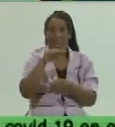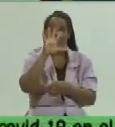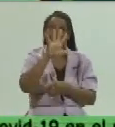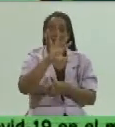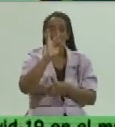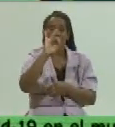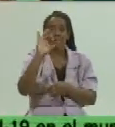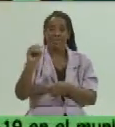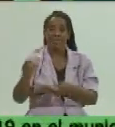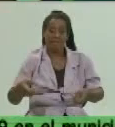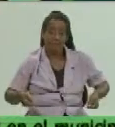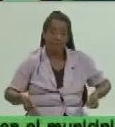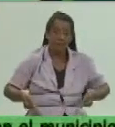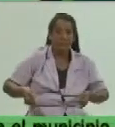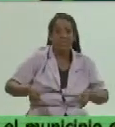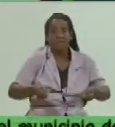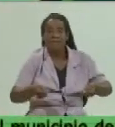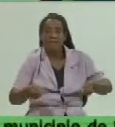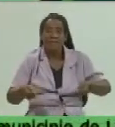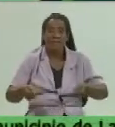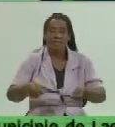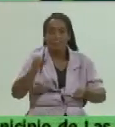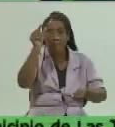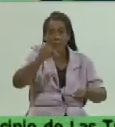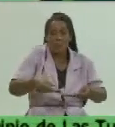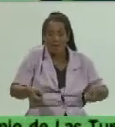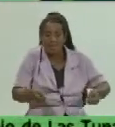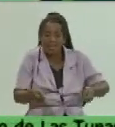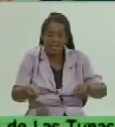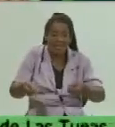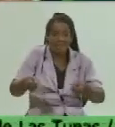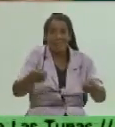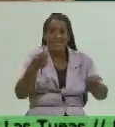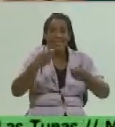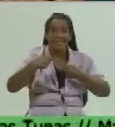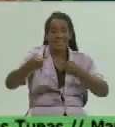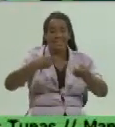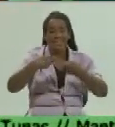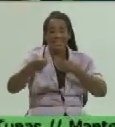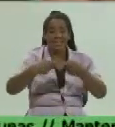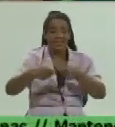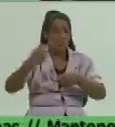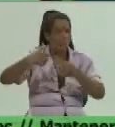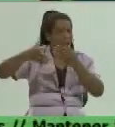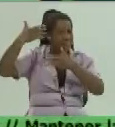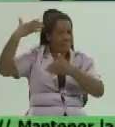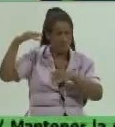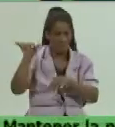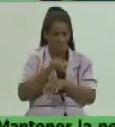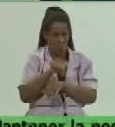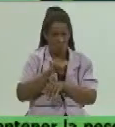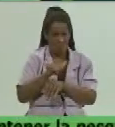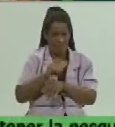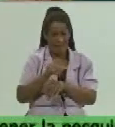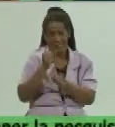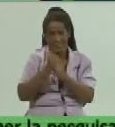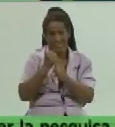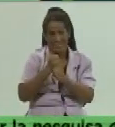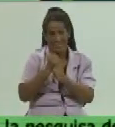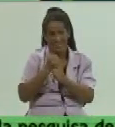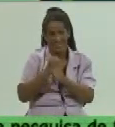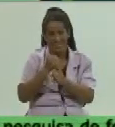carretilleros en cada uno de los territorios estos eran los carretilleros que ejercían esta misma labor que no eran